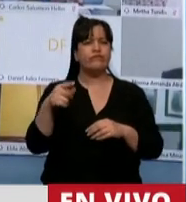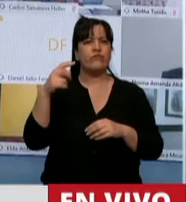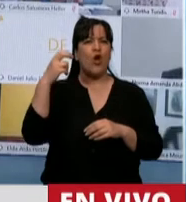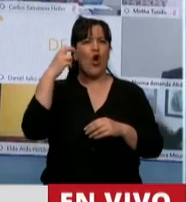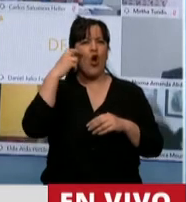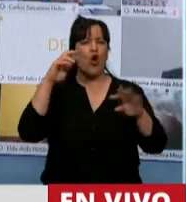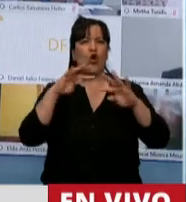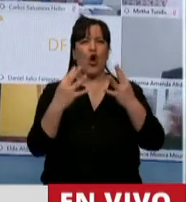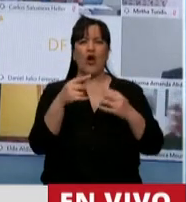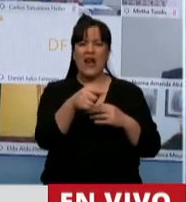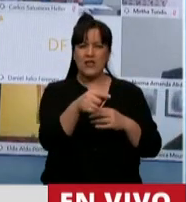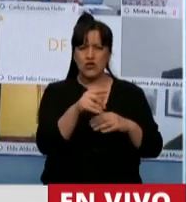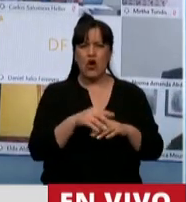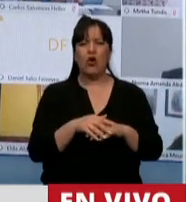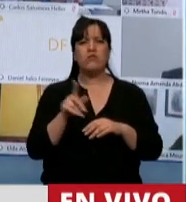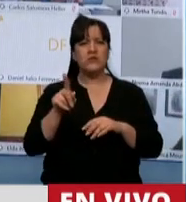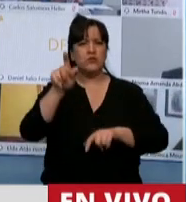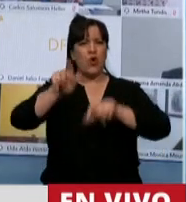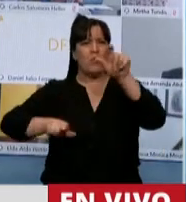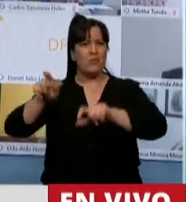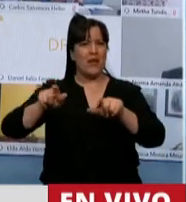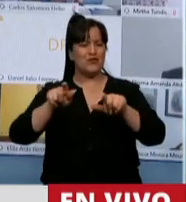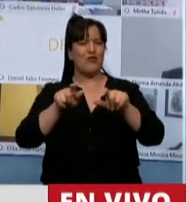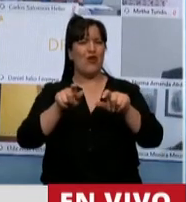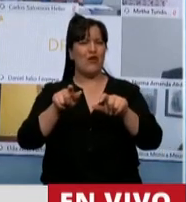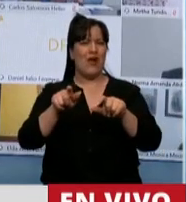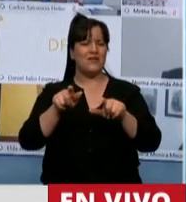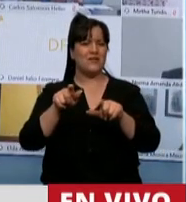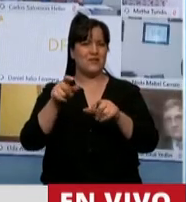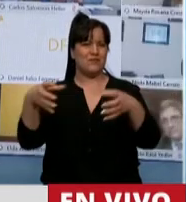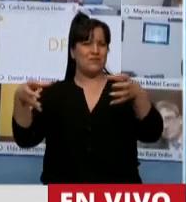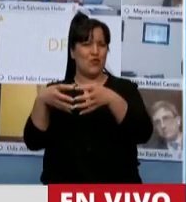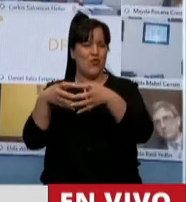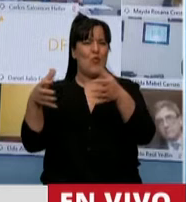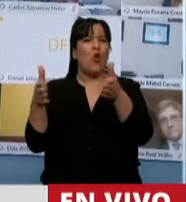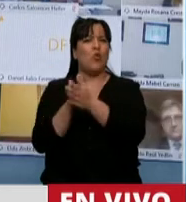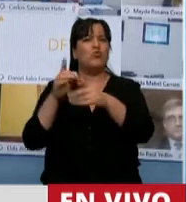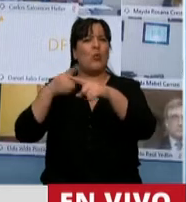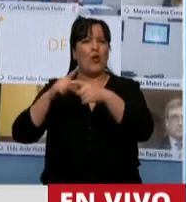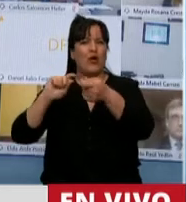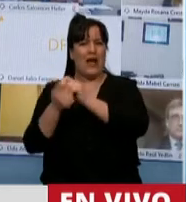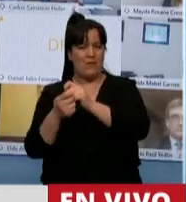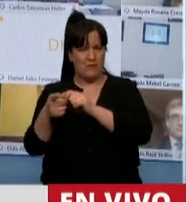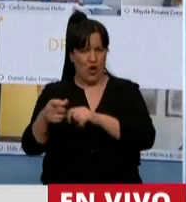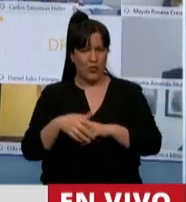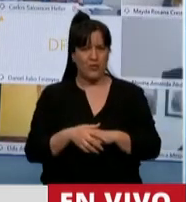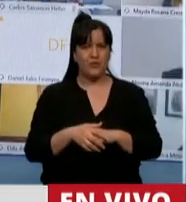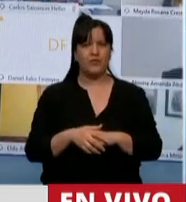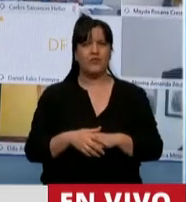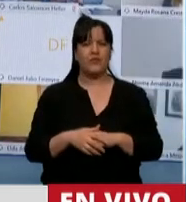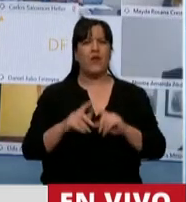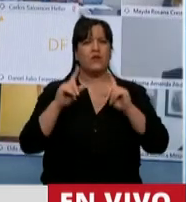que hicieron los parlamentarios que pertenecen a Juntos por el Cambio y la